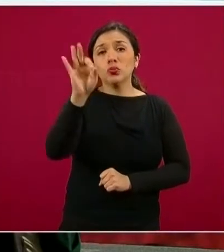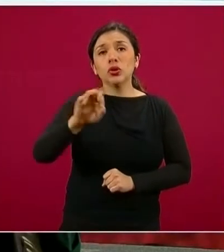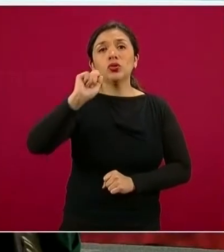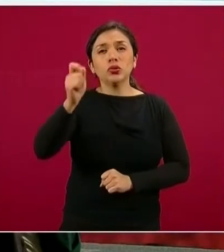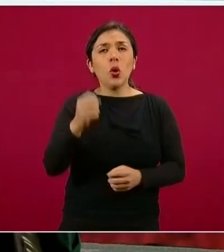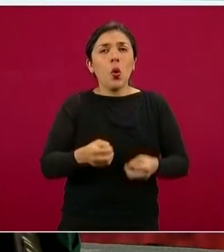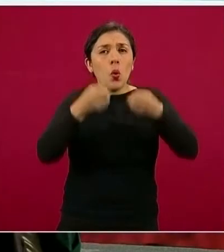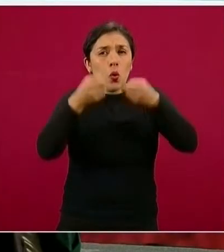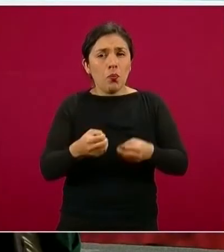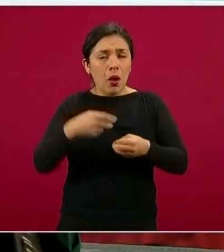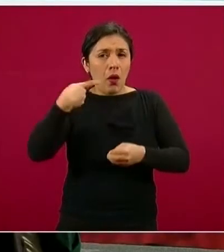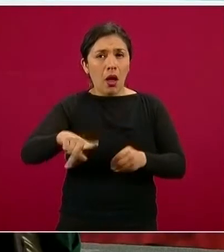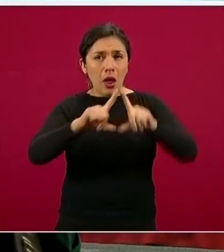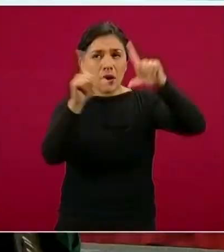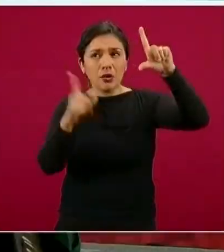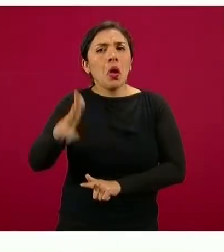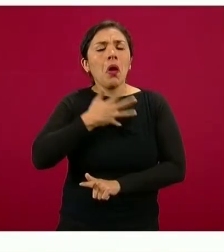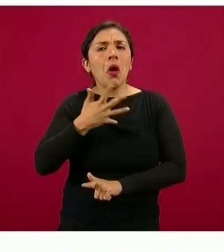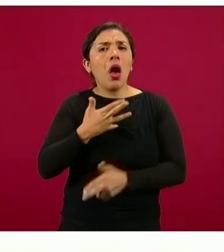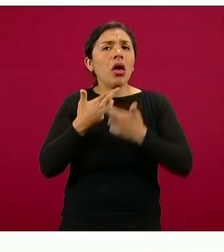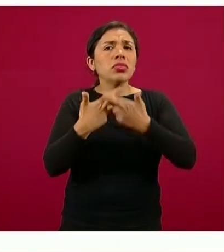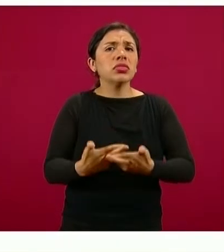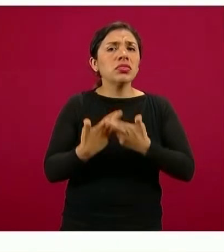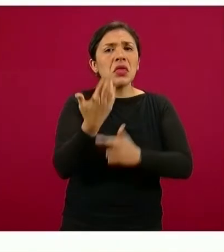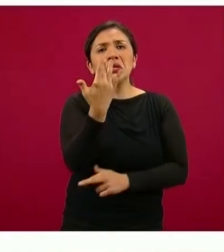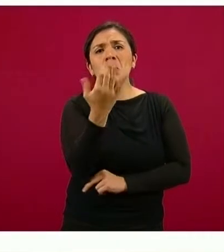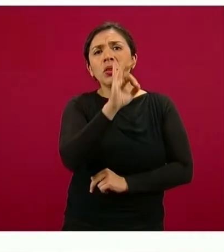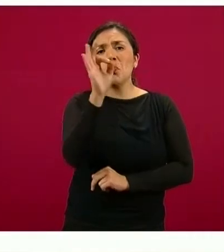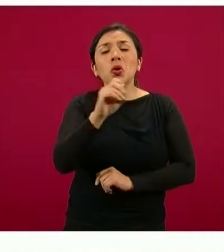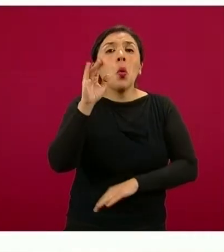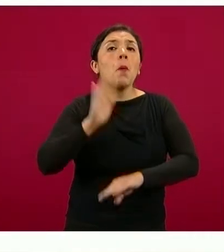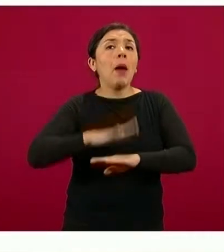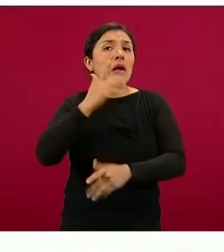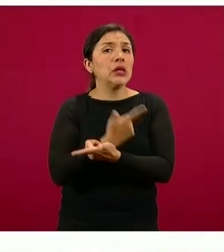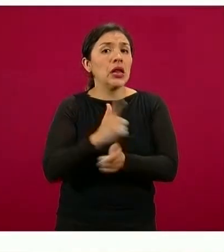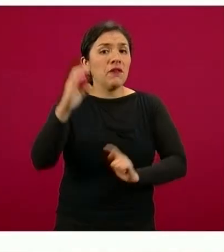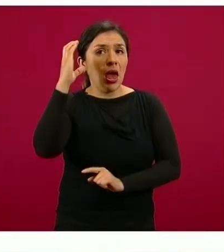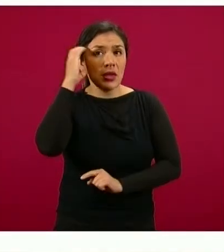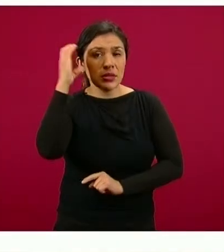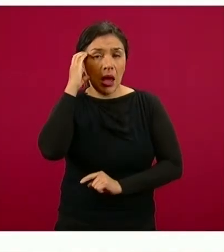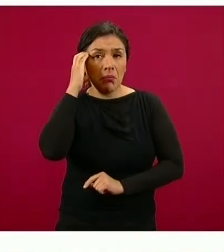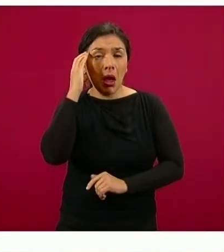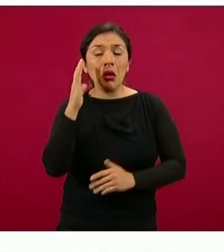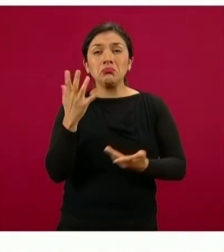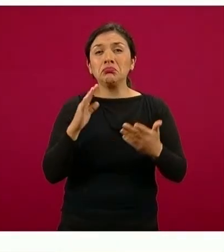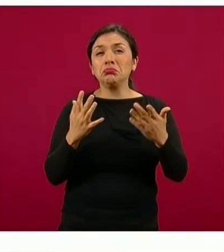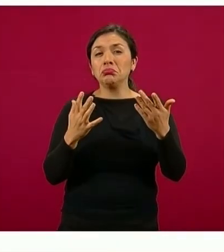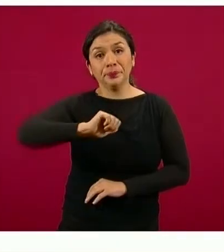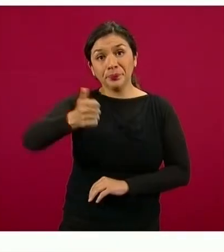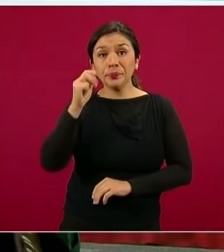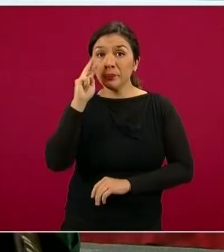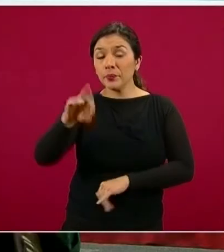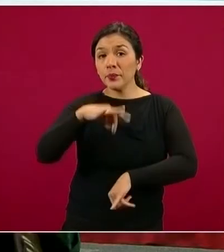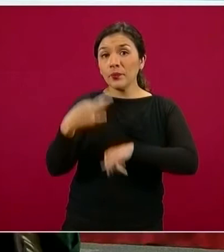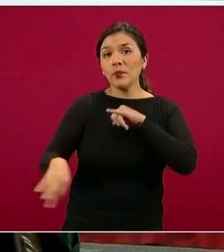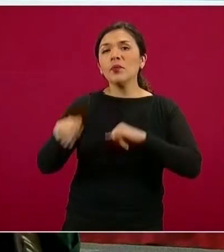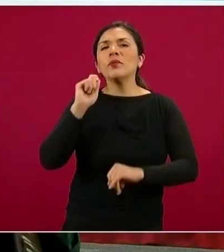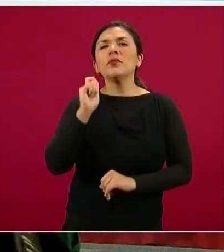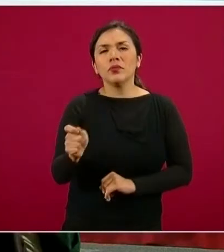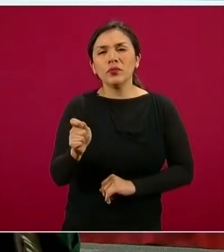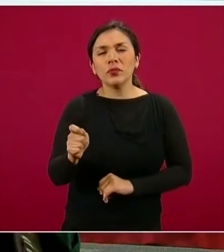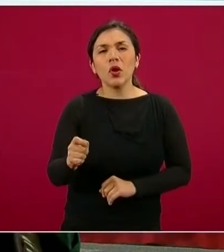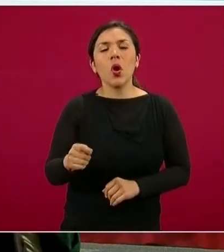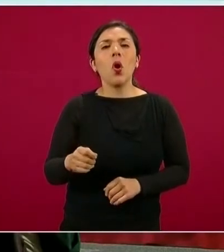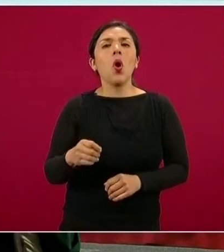de epidemiología José Luis Salomía, en ambos casos ninguna entidad supera el 50% de ocupación hospitalaria. Hasta